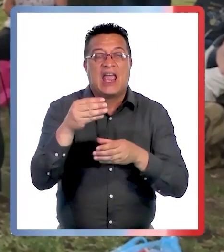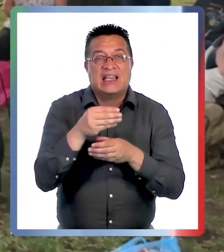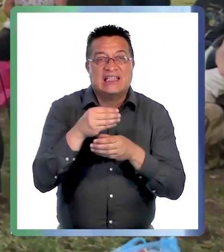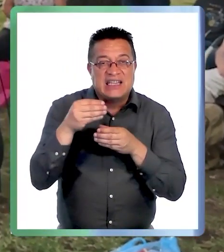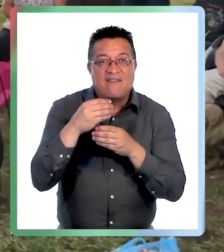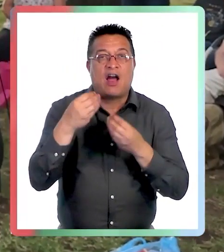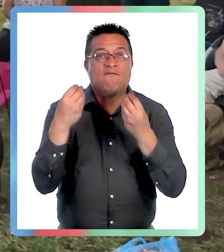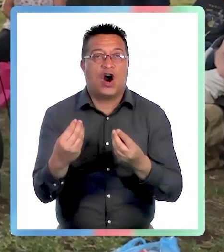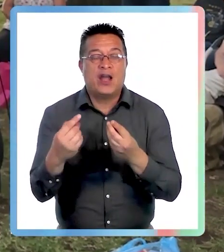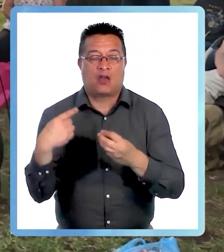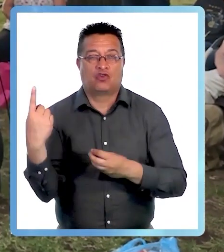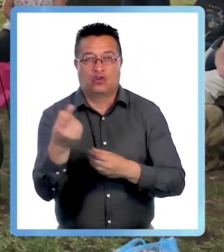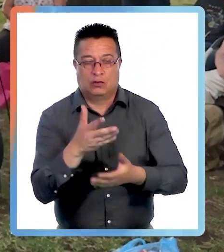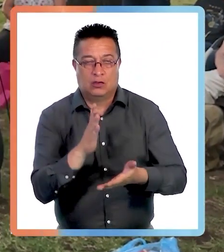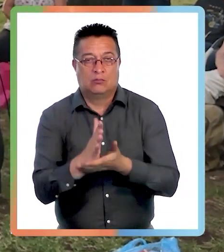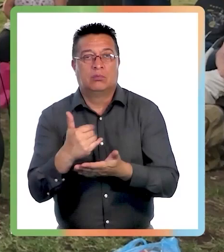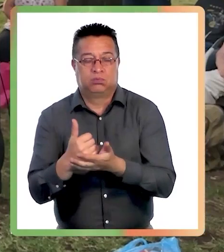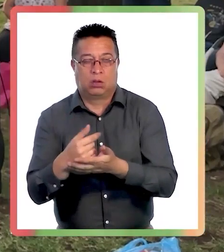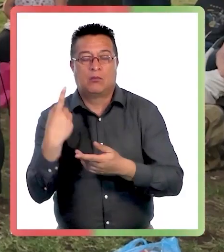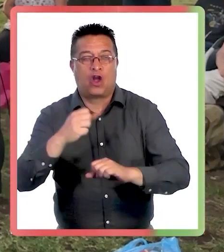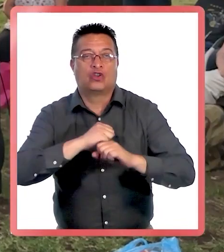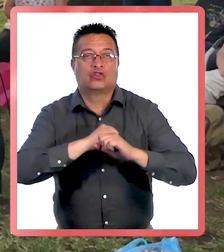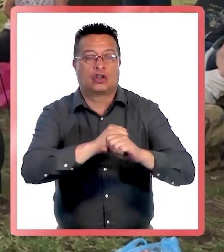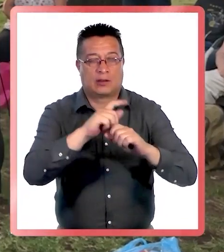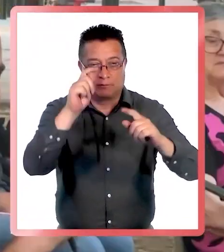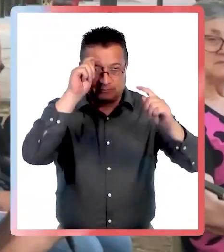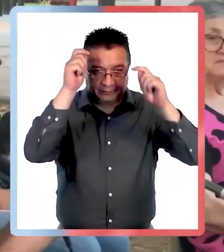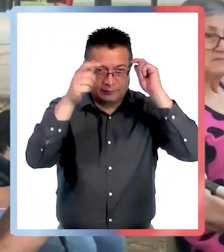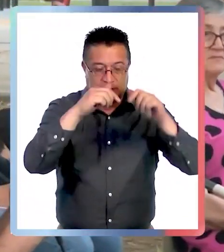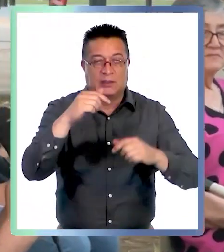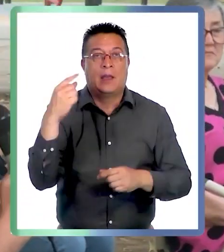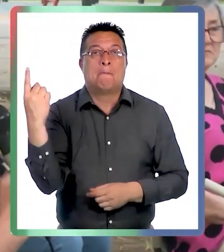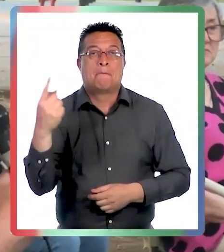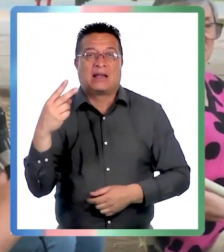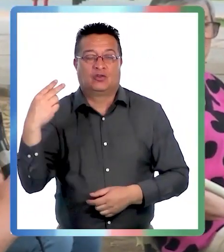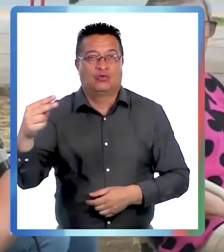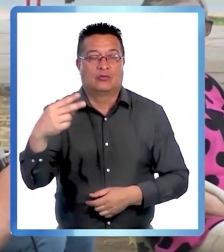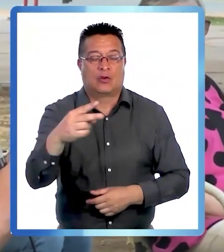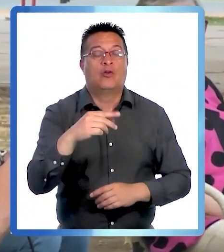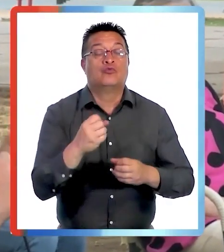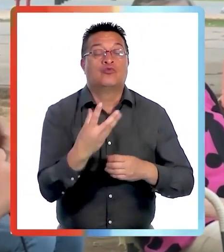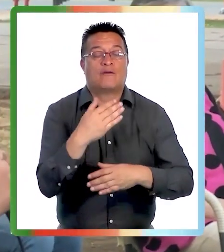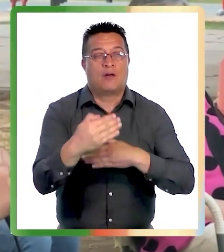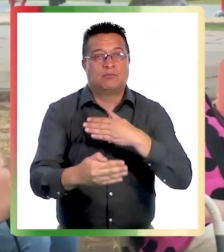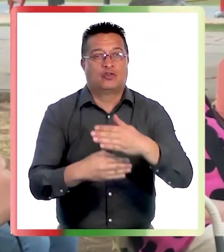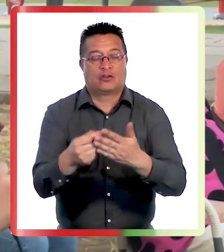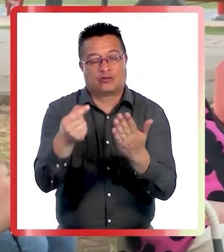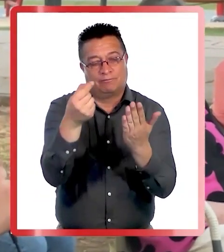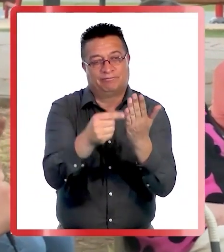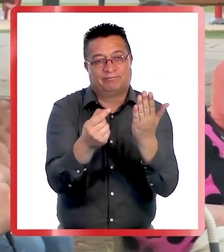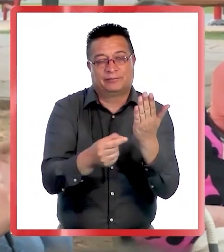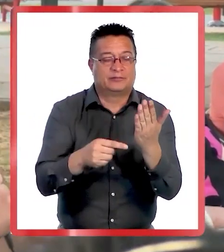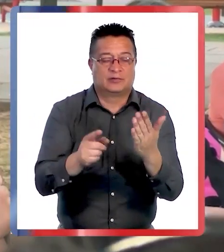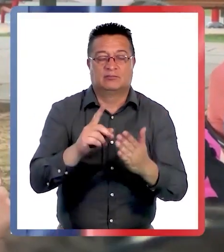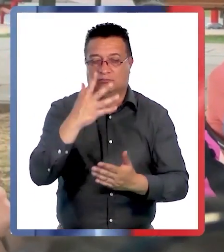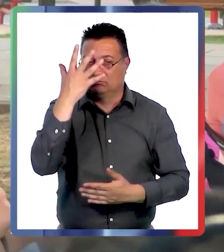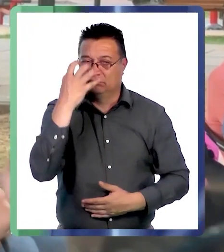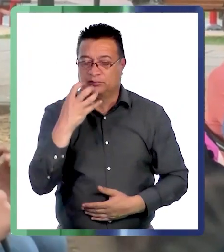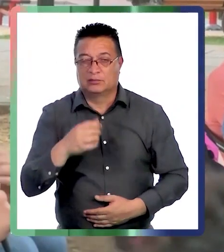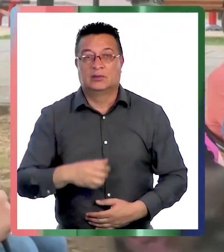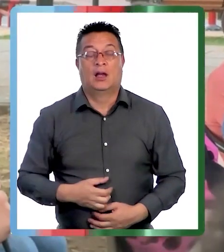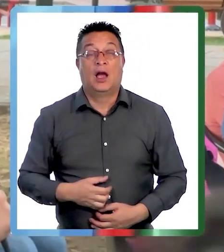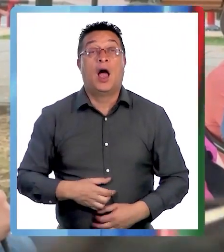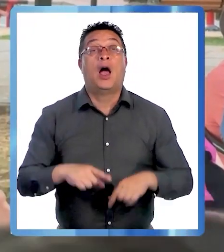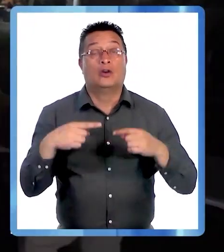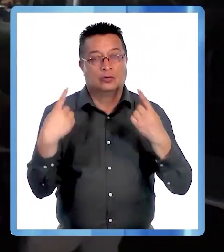se reorganizan y se activan contra la iniciativa de privados ante un nuevo proceso de calificación. La idea es que